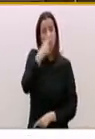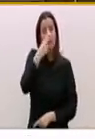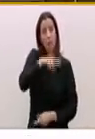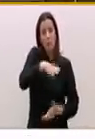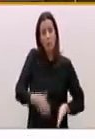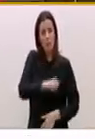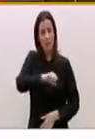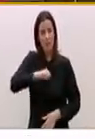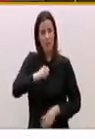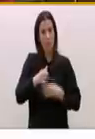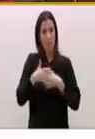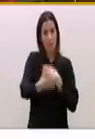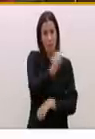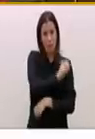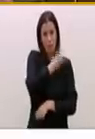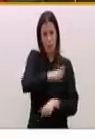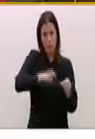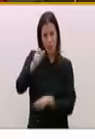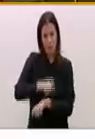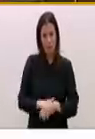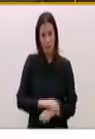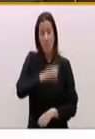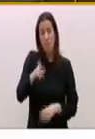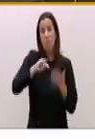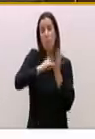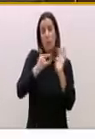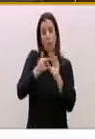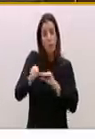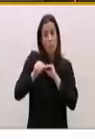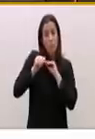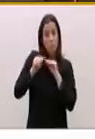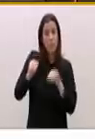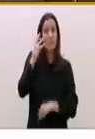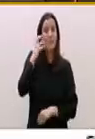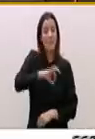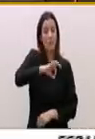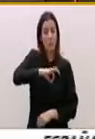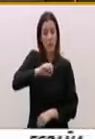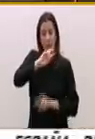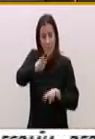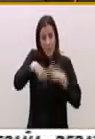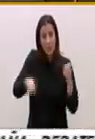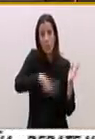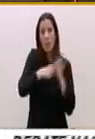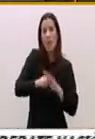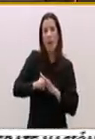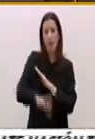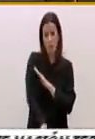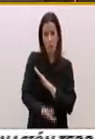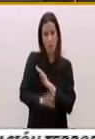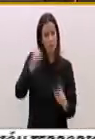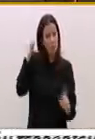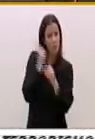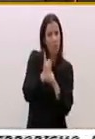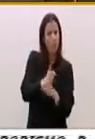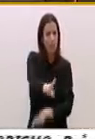civiles. Y el gravísimo anteproyecto, que usted no quiere entrar, señor Rajoy, de reforma de la ley del aborto, que atentra cuanto a los derechos de las